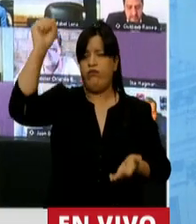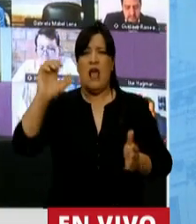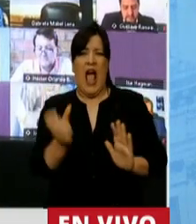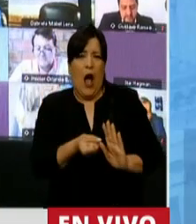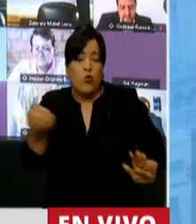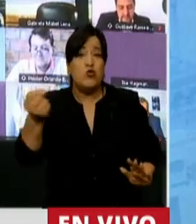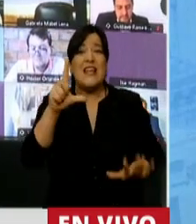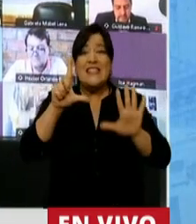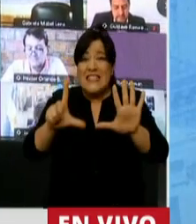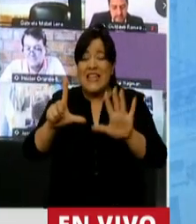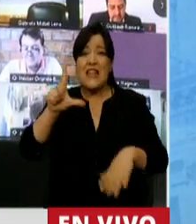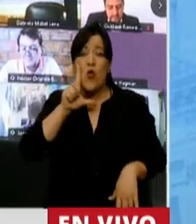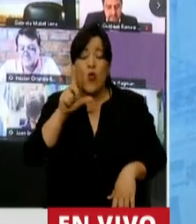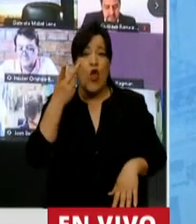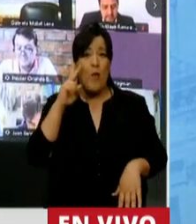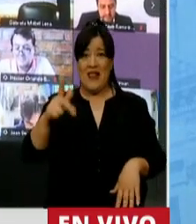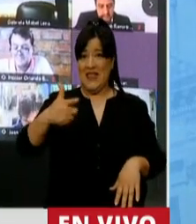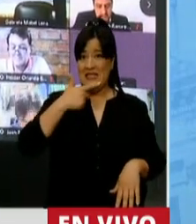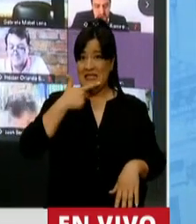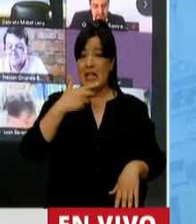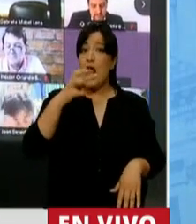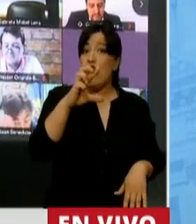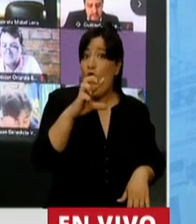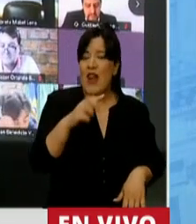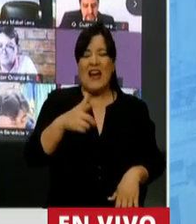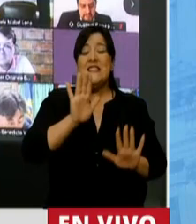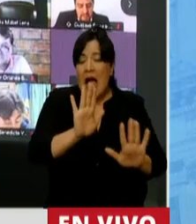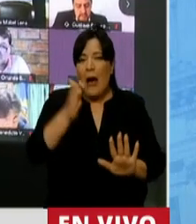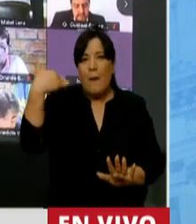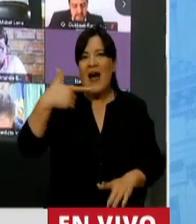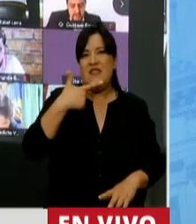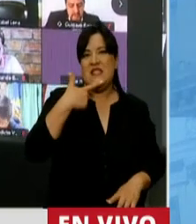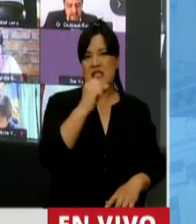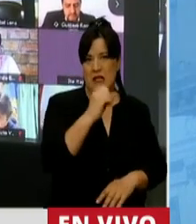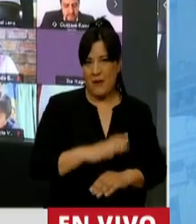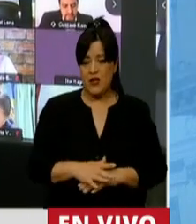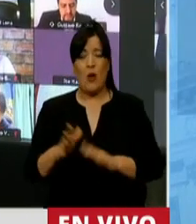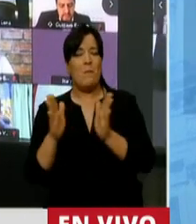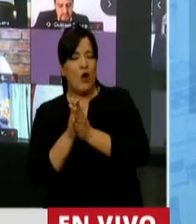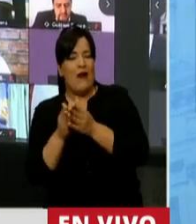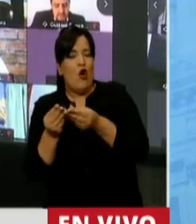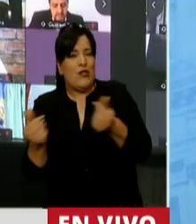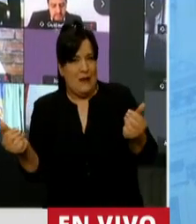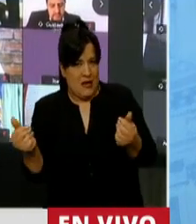ajuste. 7 de julio del 2017, dólar 17 pesos. Vaya redondeando. Sí, señor presidente. minuto pasado.